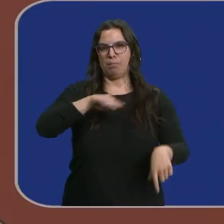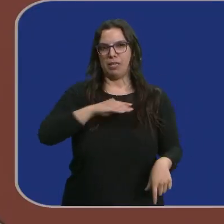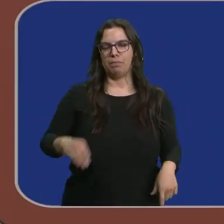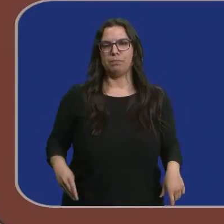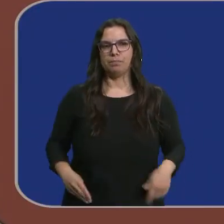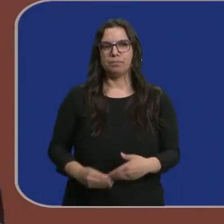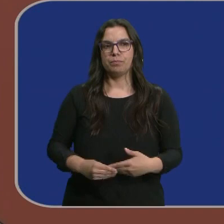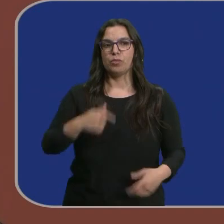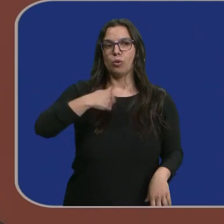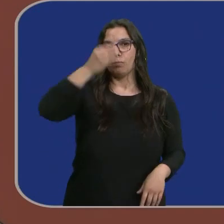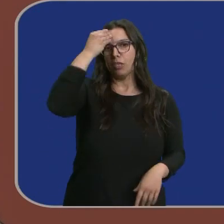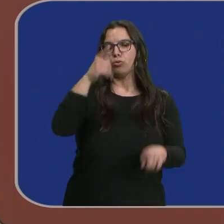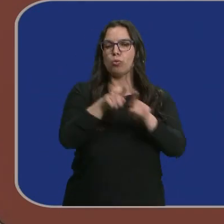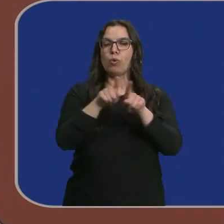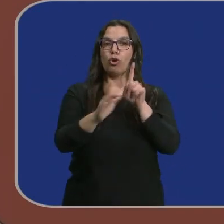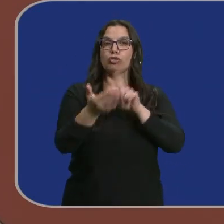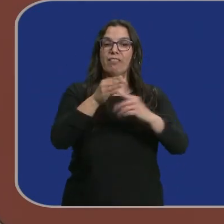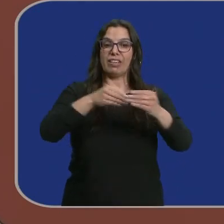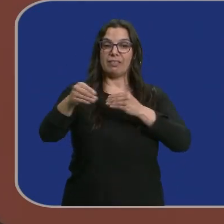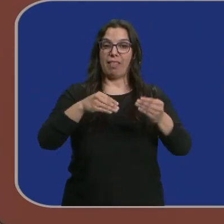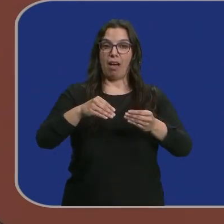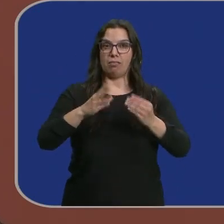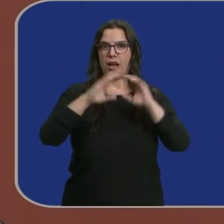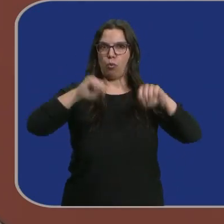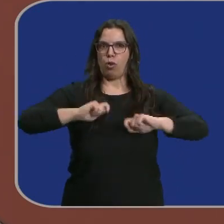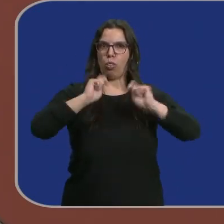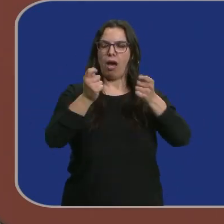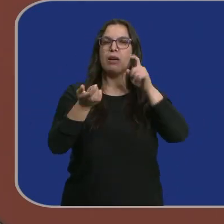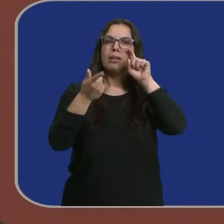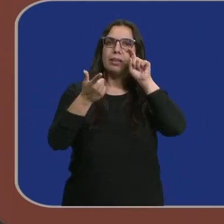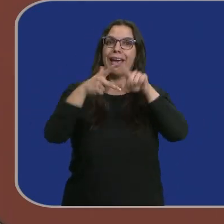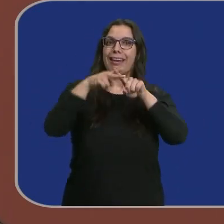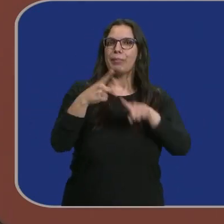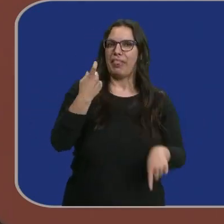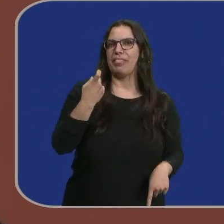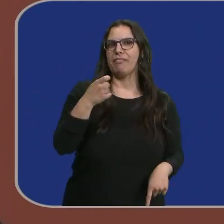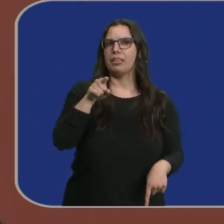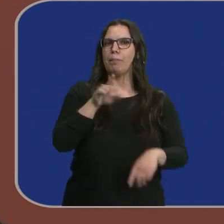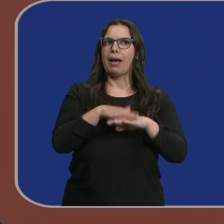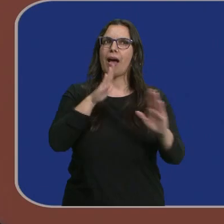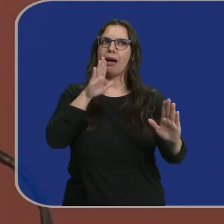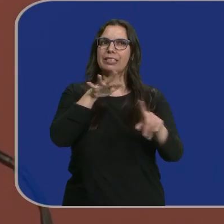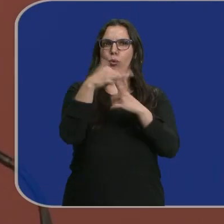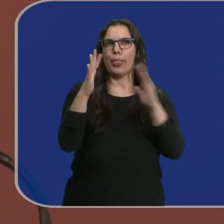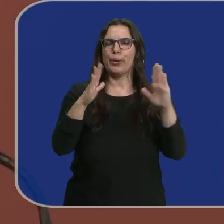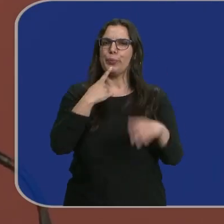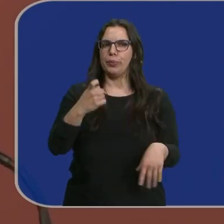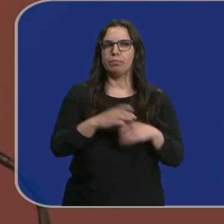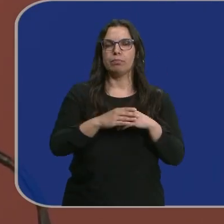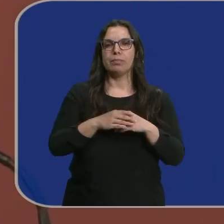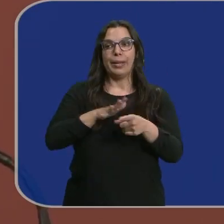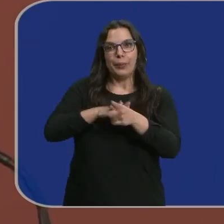Yo creo que esa flexibilidad de la que dota este acuerdo es una herramienta necesaria para momentos complicados. Genera